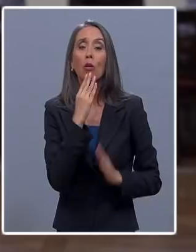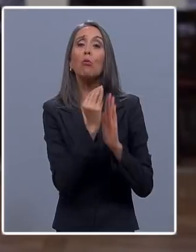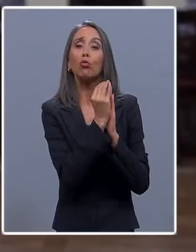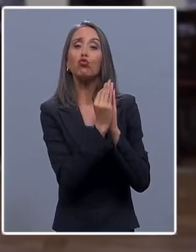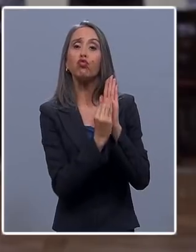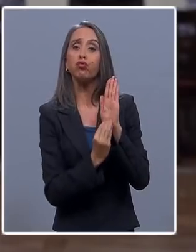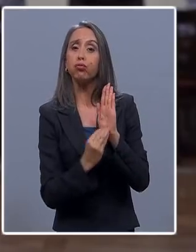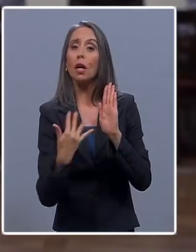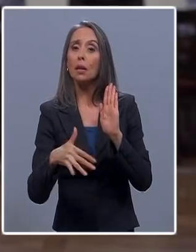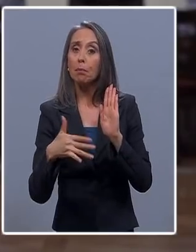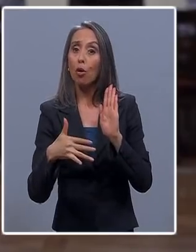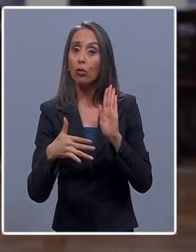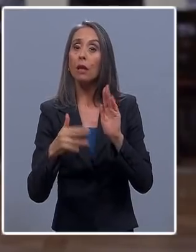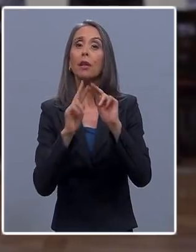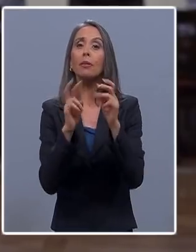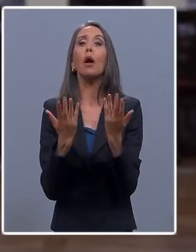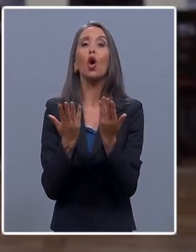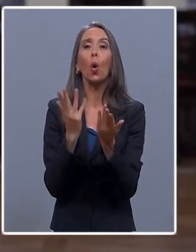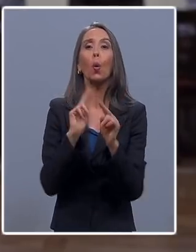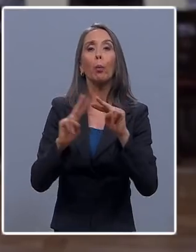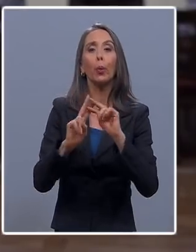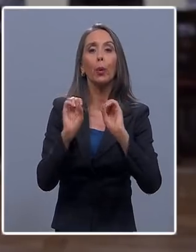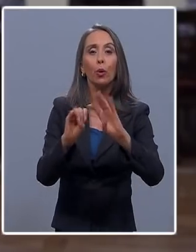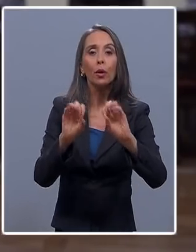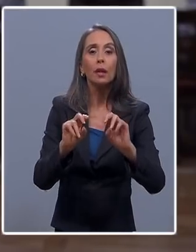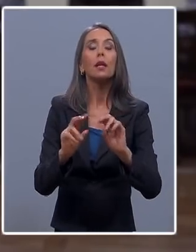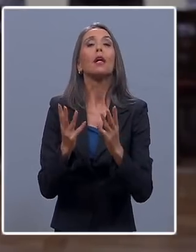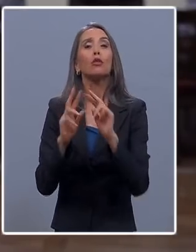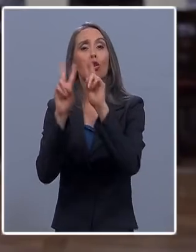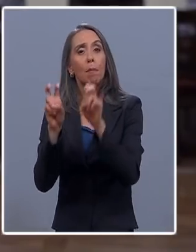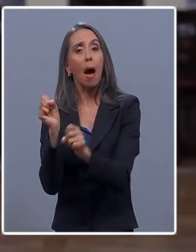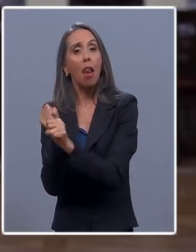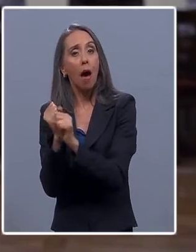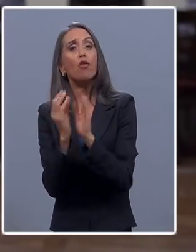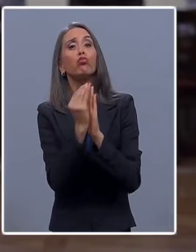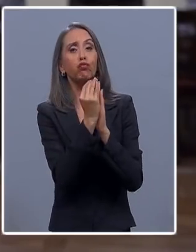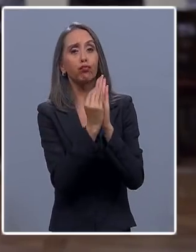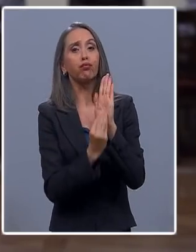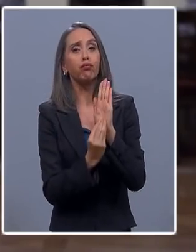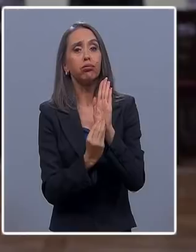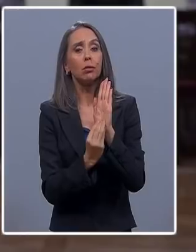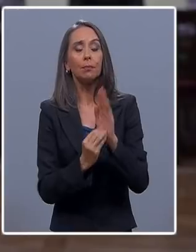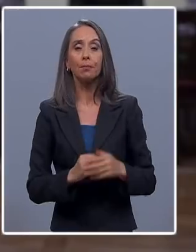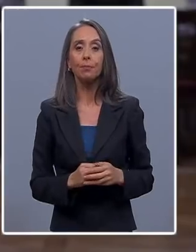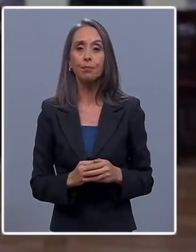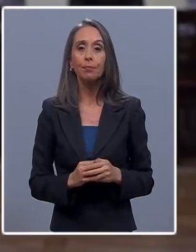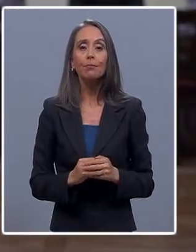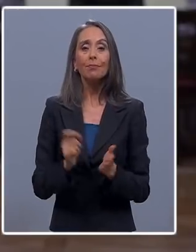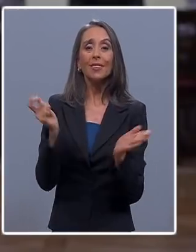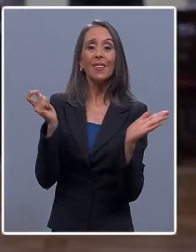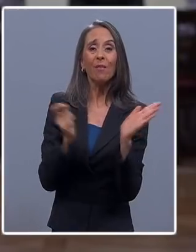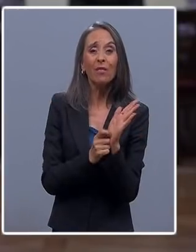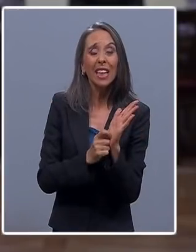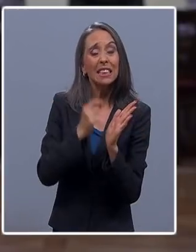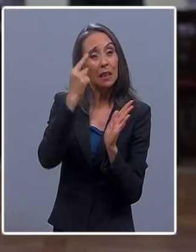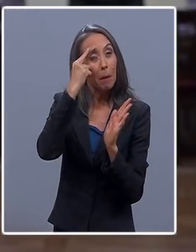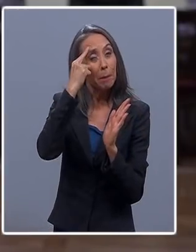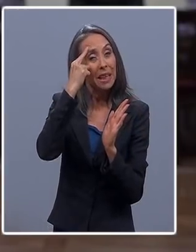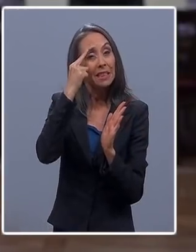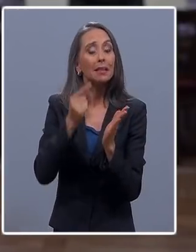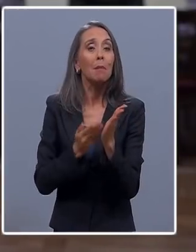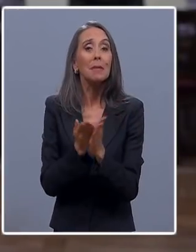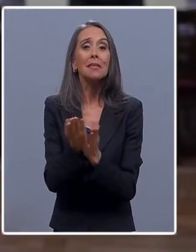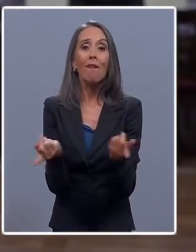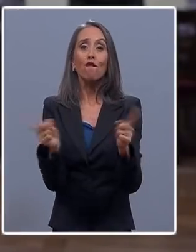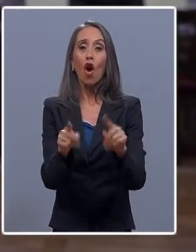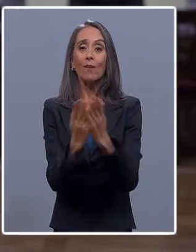importantes aspectos pedagógicos y laborales que están involucrados. La fecha originalmente programada para